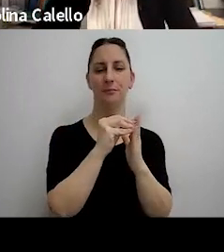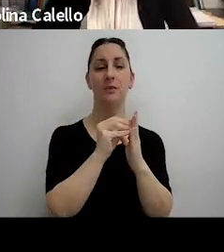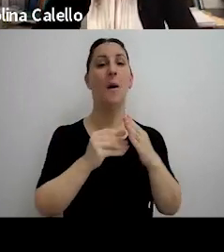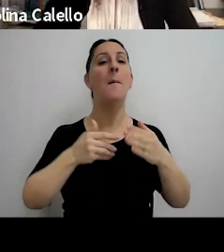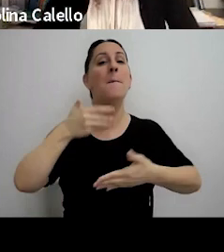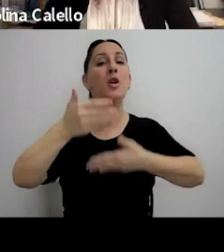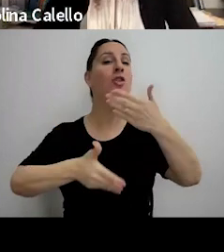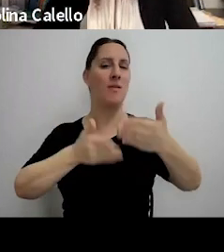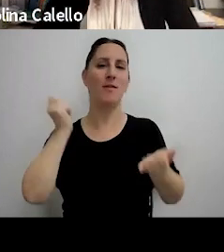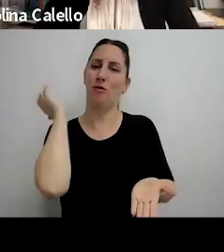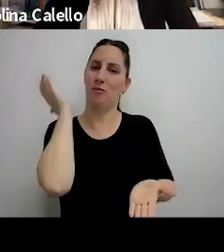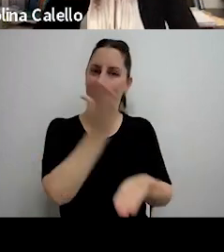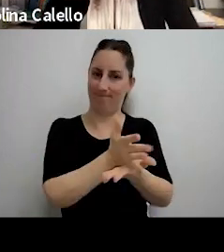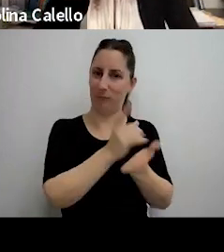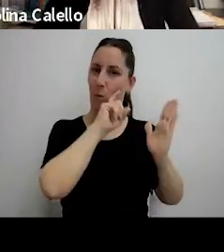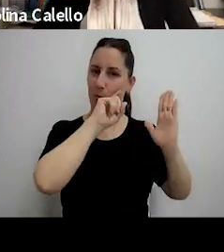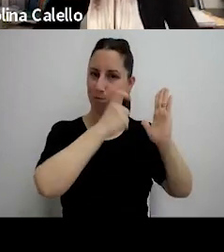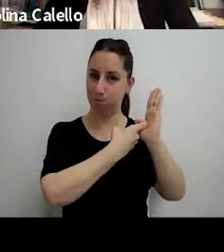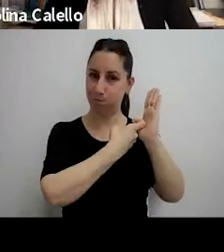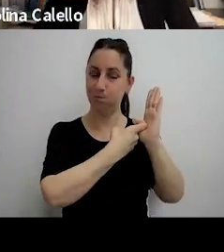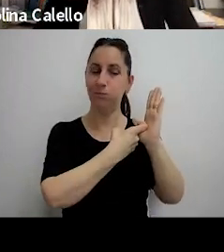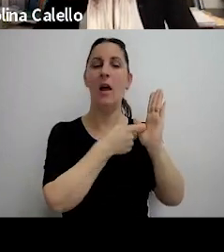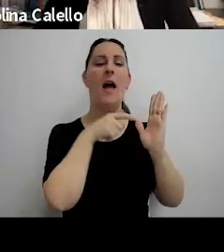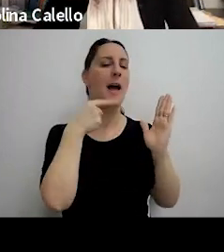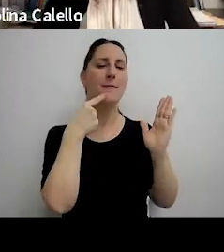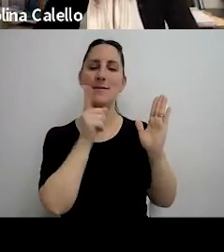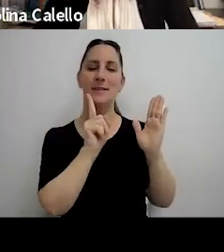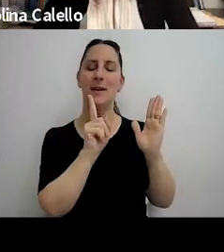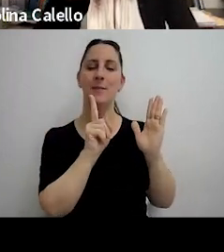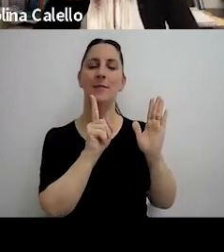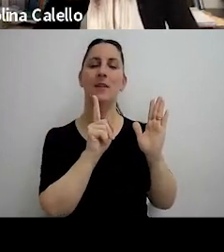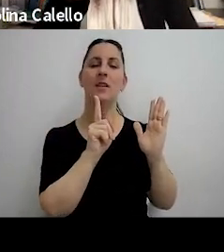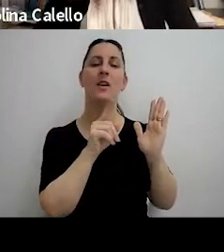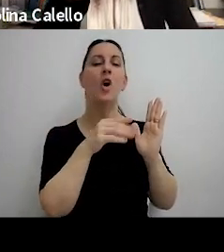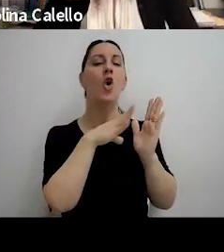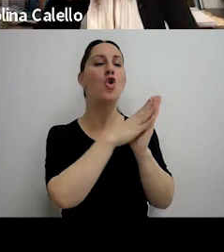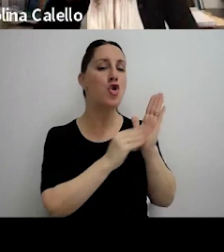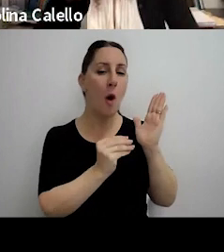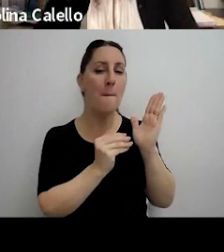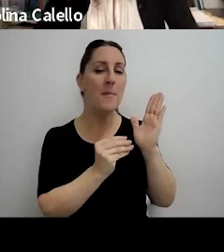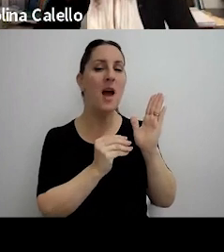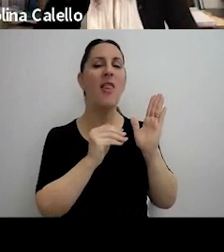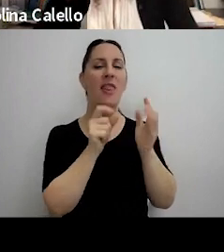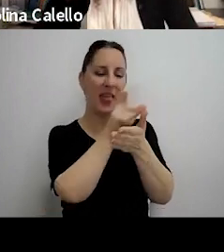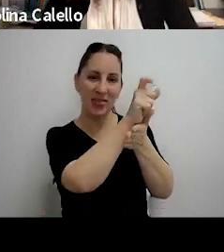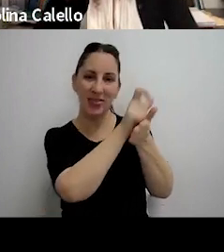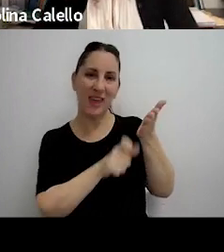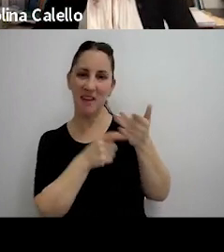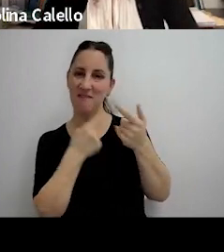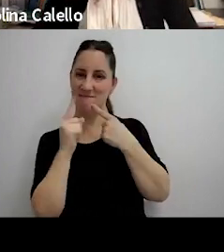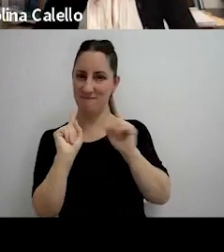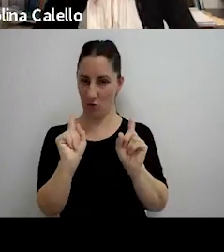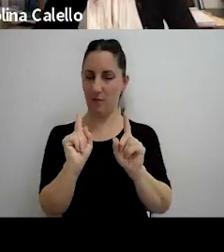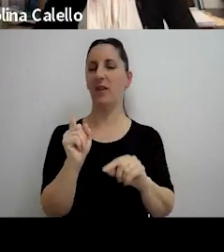de infracción y no se admitió que se acompañen las copias de las comandas porque lo que dicen es